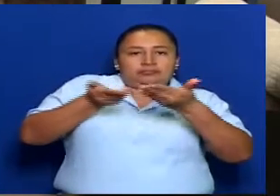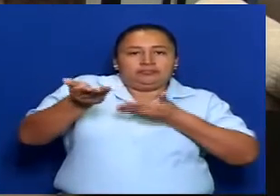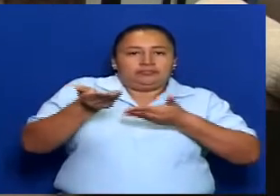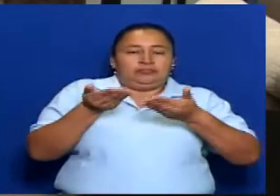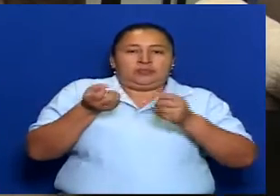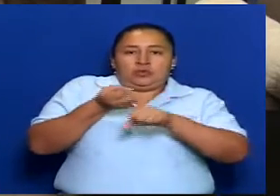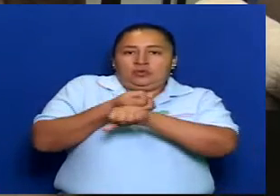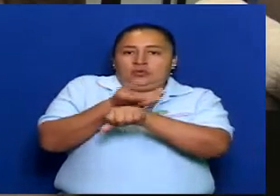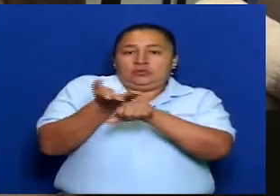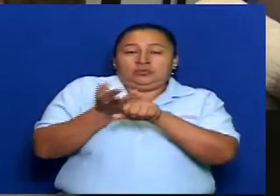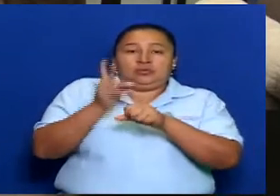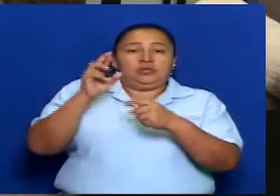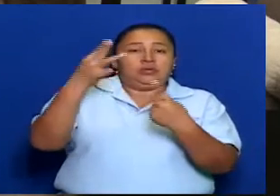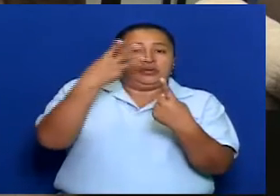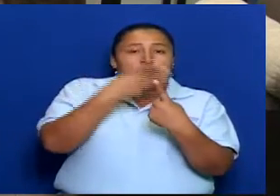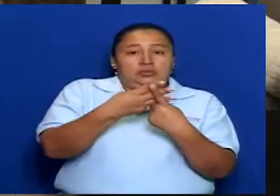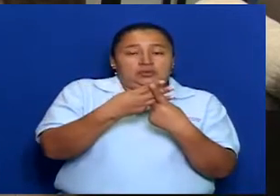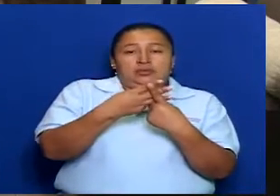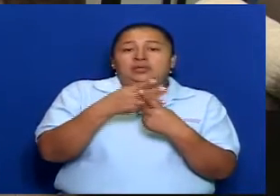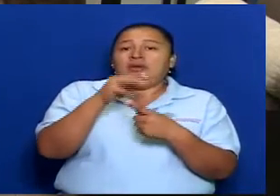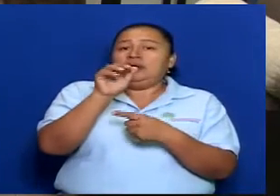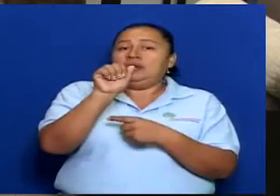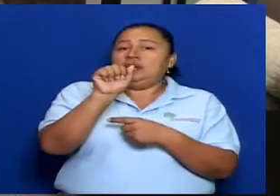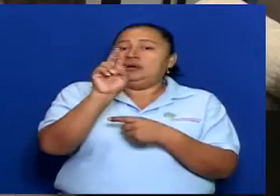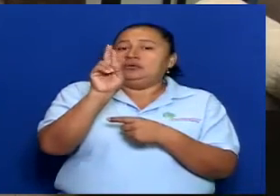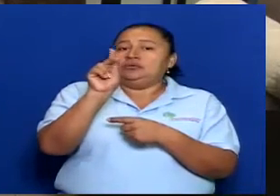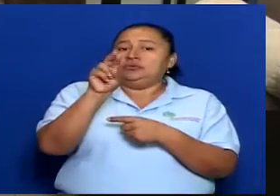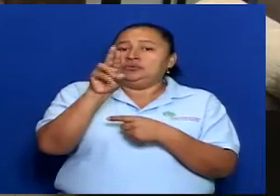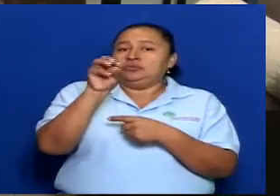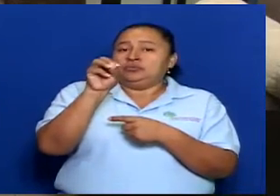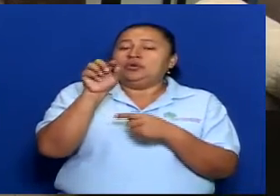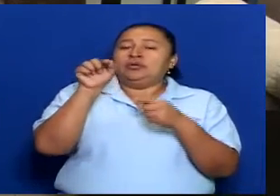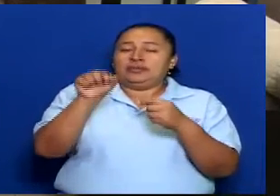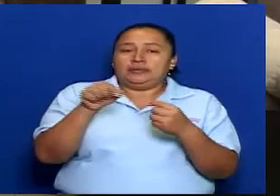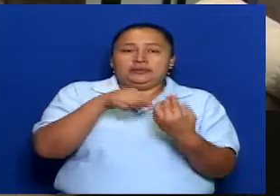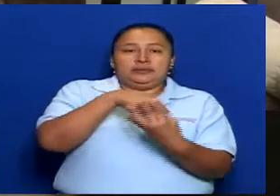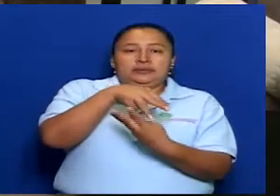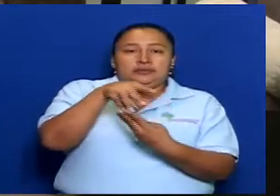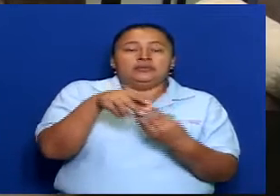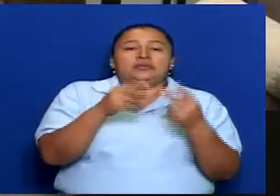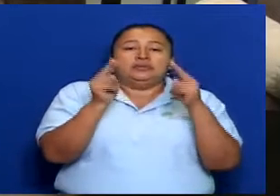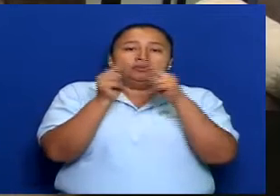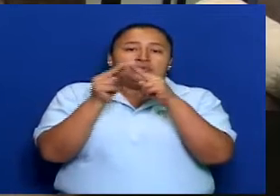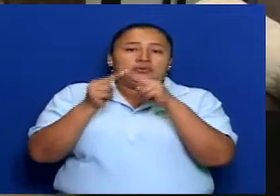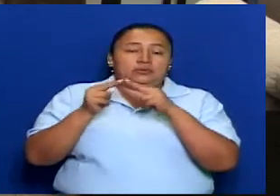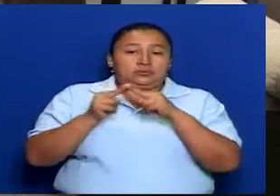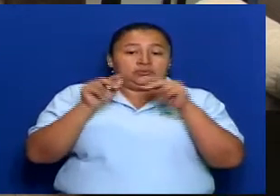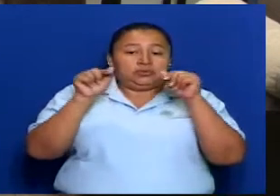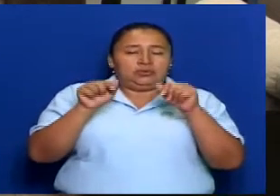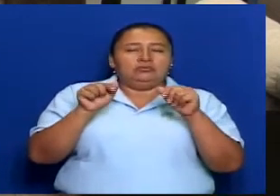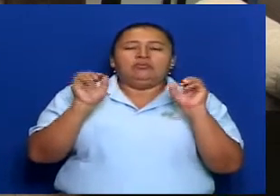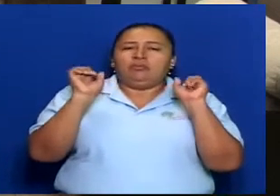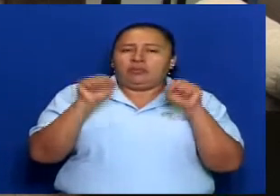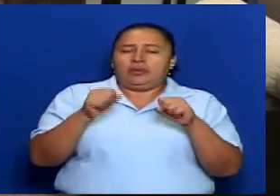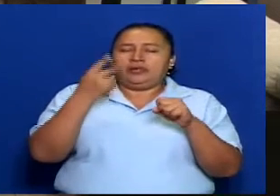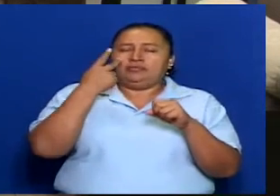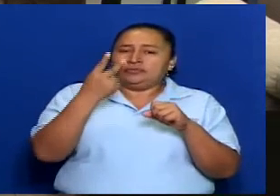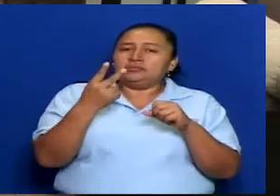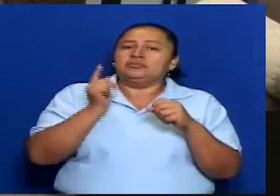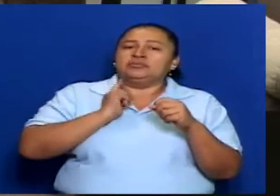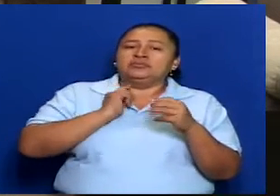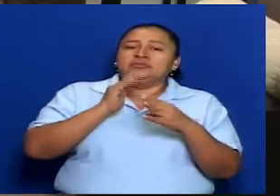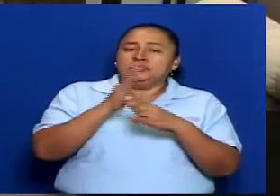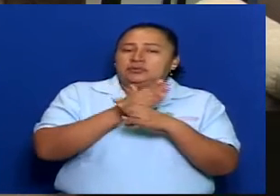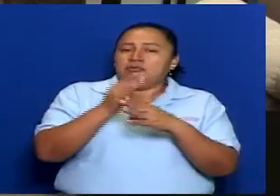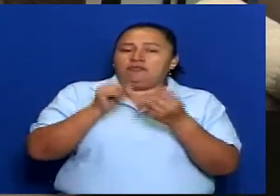consejos regionales autónomos. Y esa relación y ese convenio se vincula, se fortalece